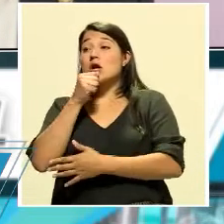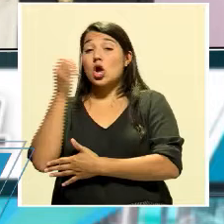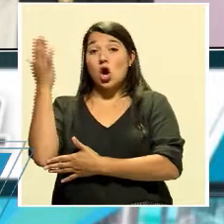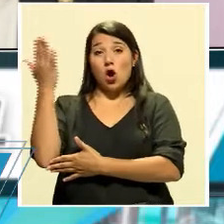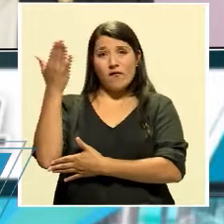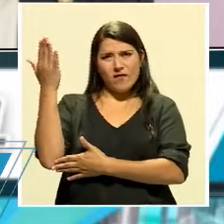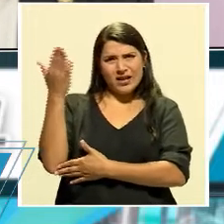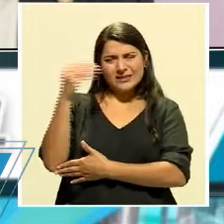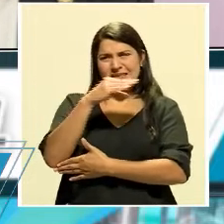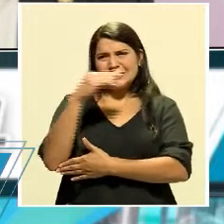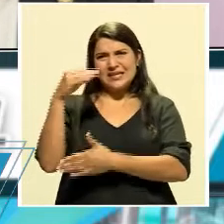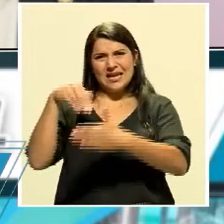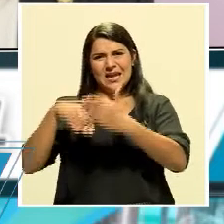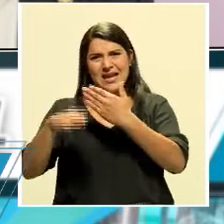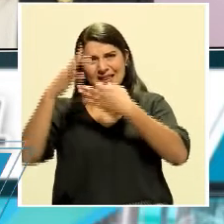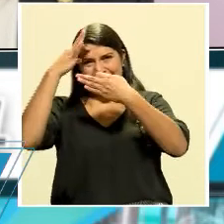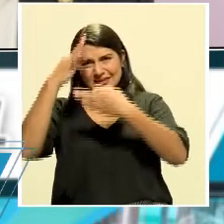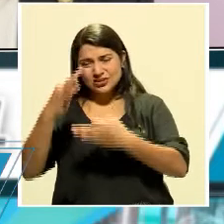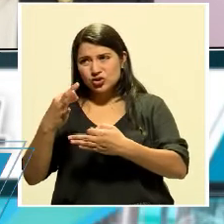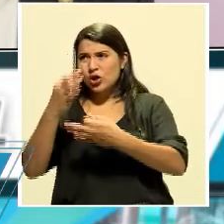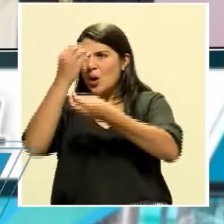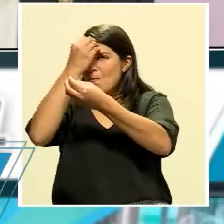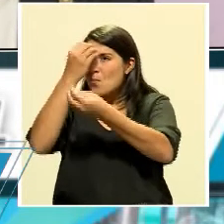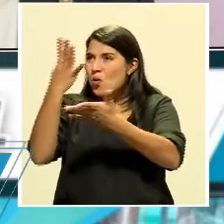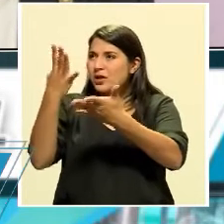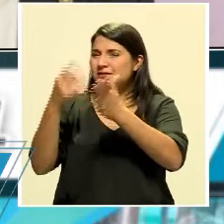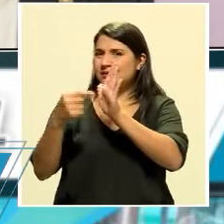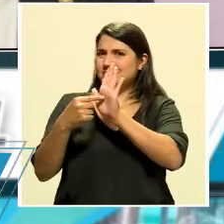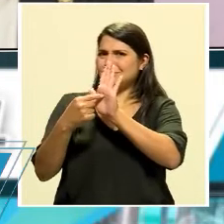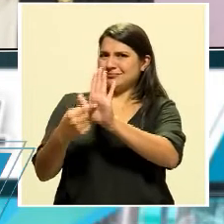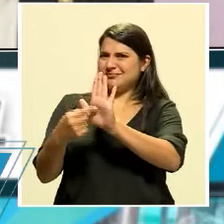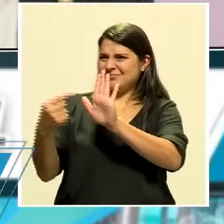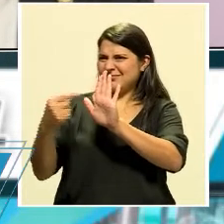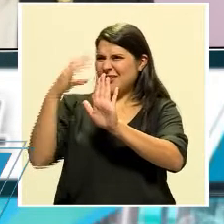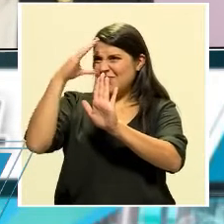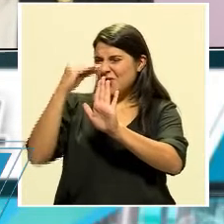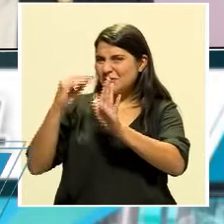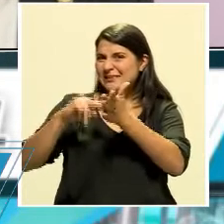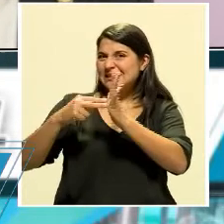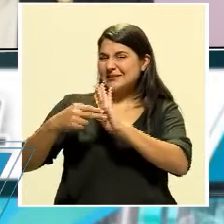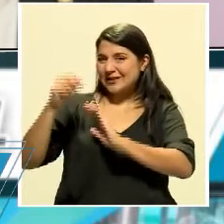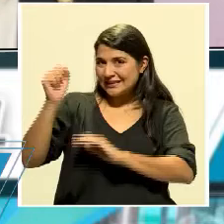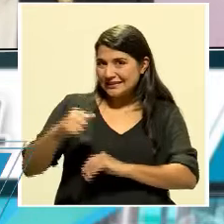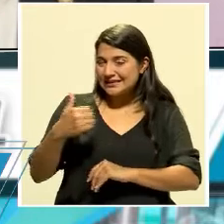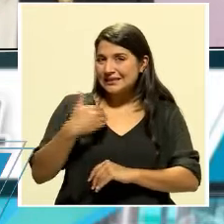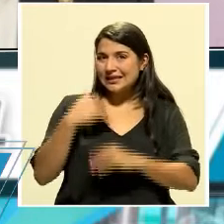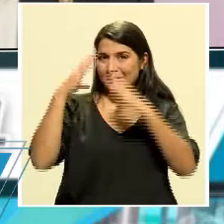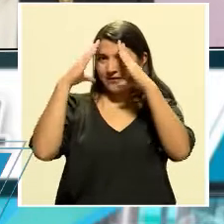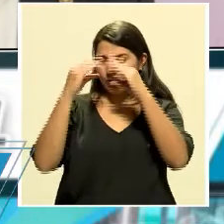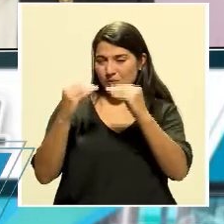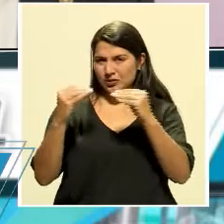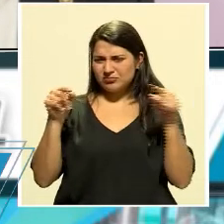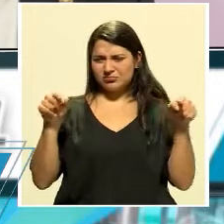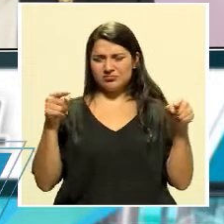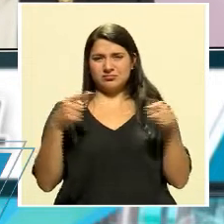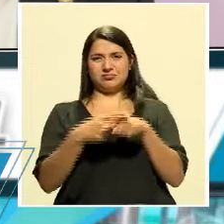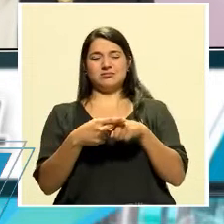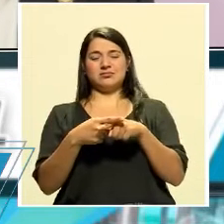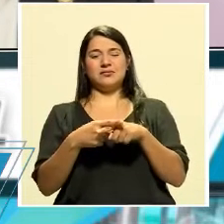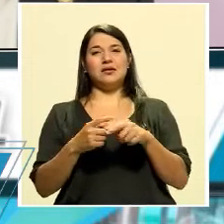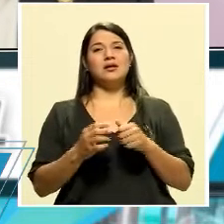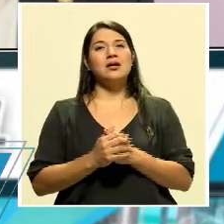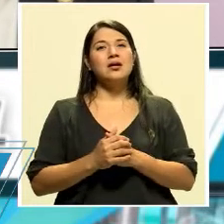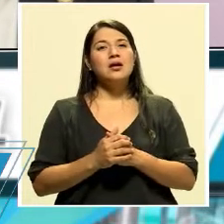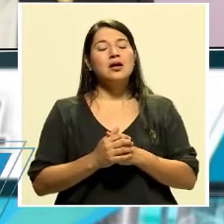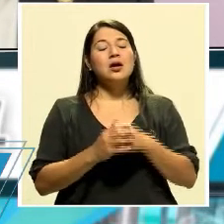decisiones que toman que sí tienen esa información sistematizada. ¿Hay o hubo